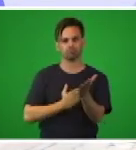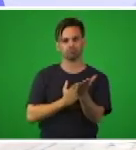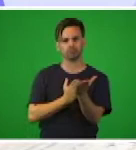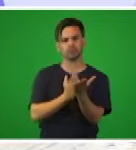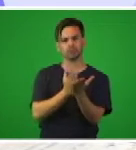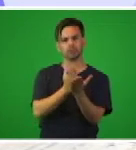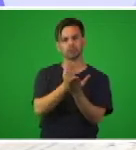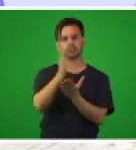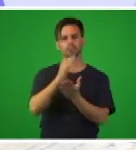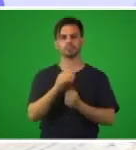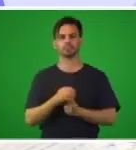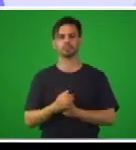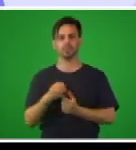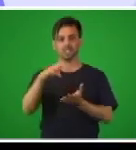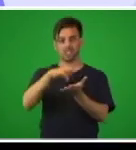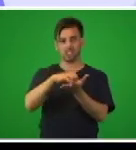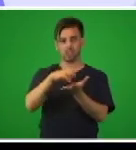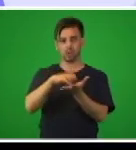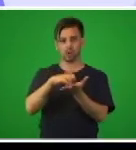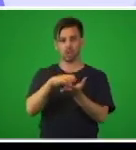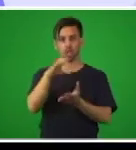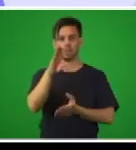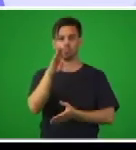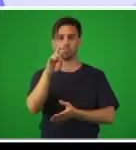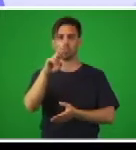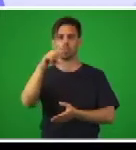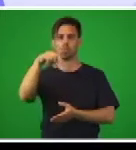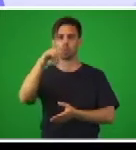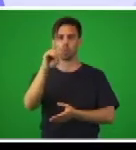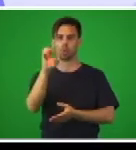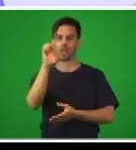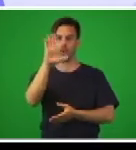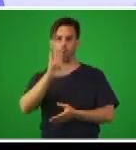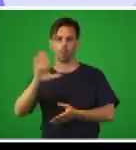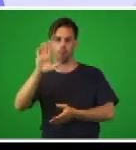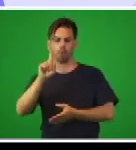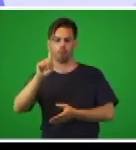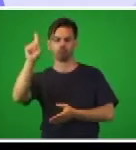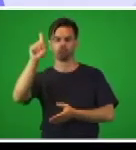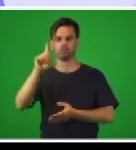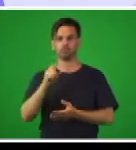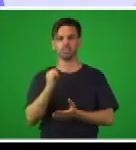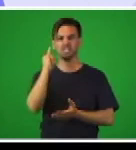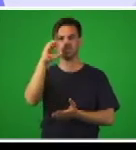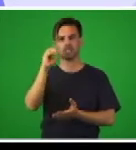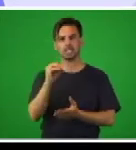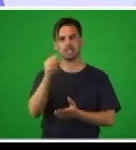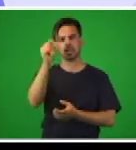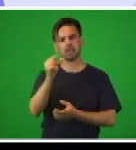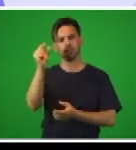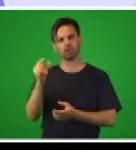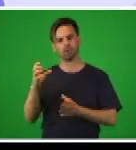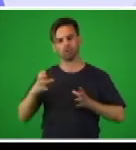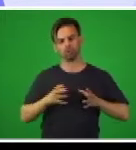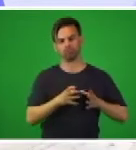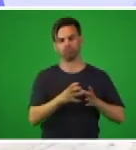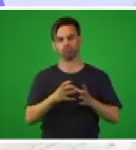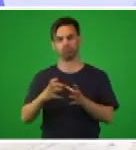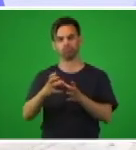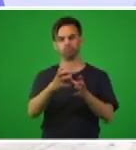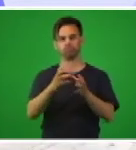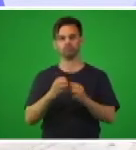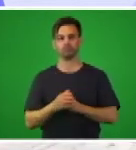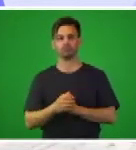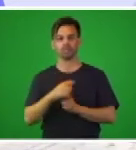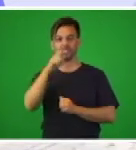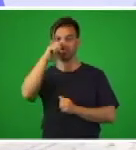mujeres a las ventanas se asoman para ver al campeador. De buena gana le darían albergue en sus casas, pero